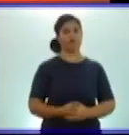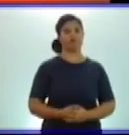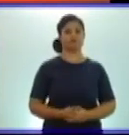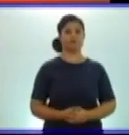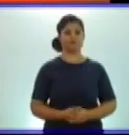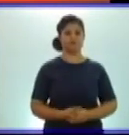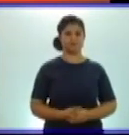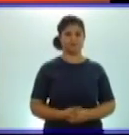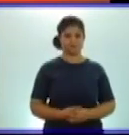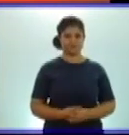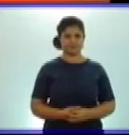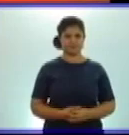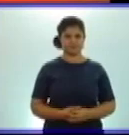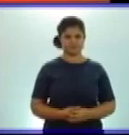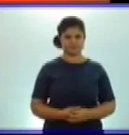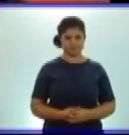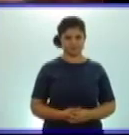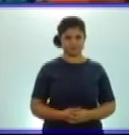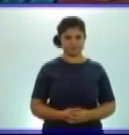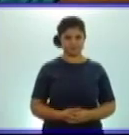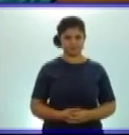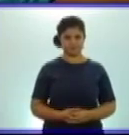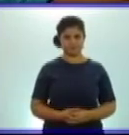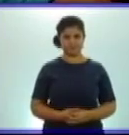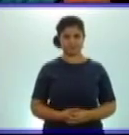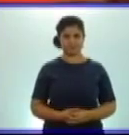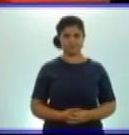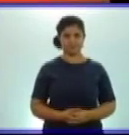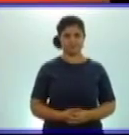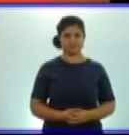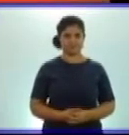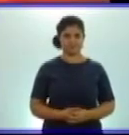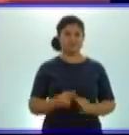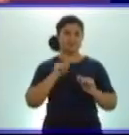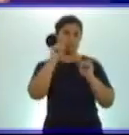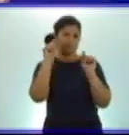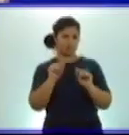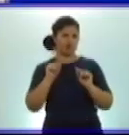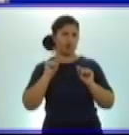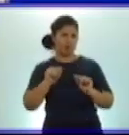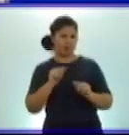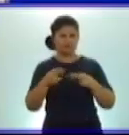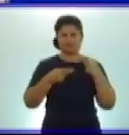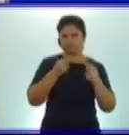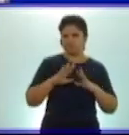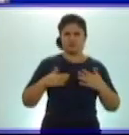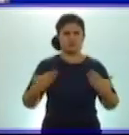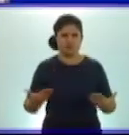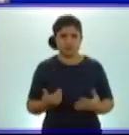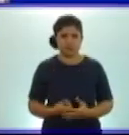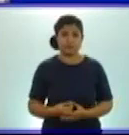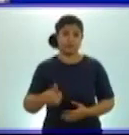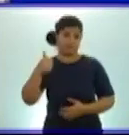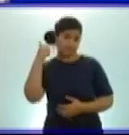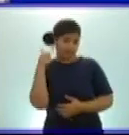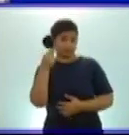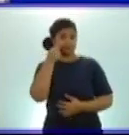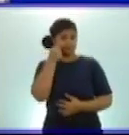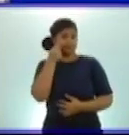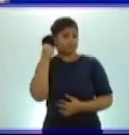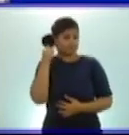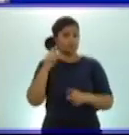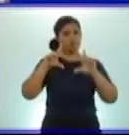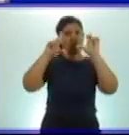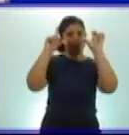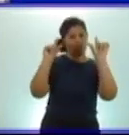Bueno, en resumen, ¿qué abordamos hoy? Aquí aparece un cuadro, tampoco tenemos que escribirlo, tampoco tenemos